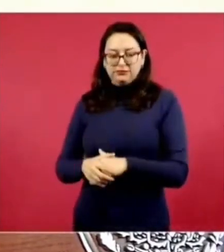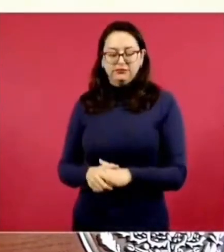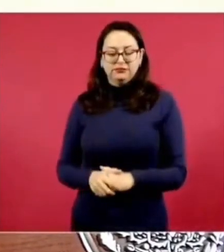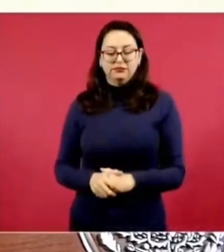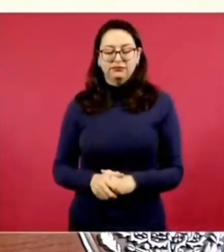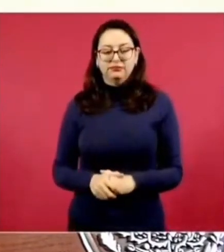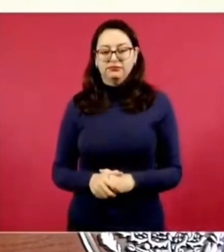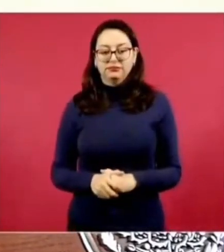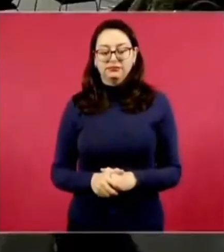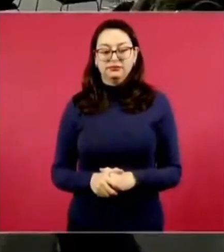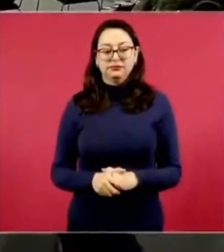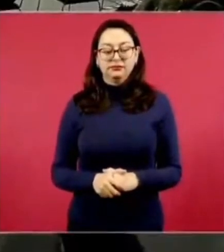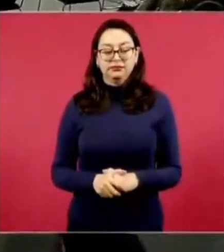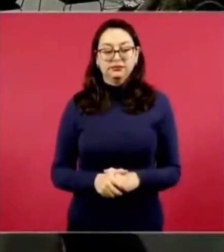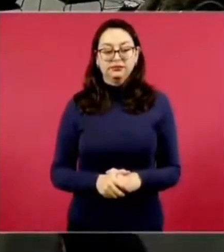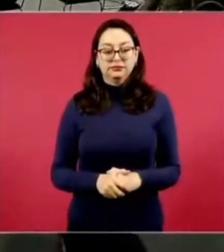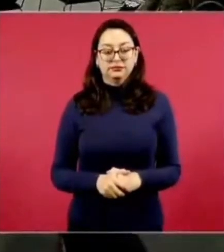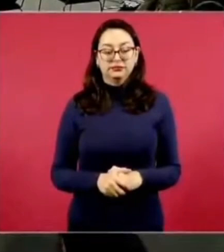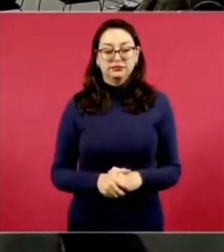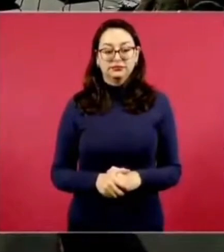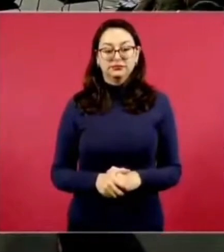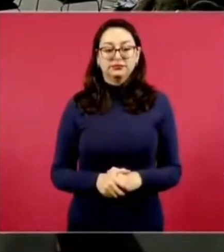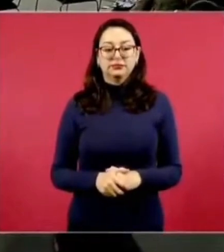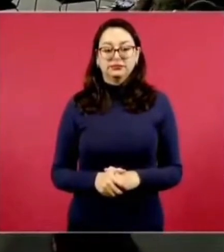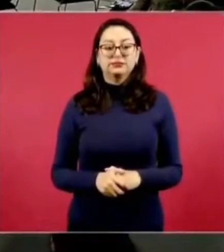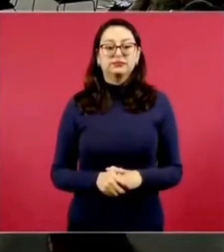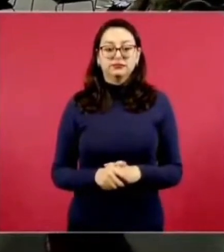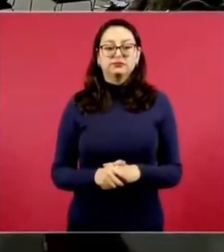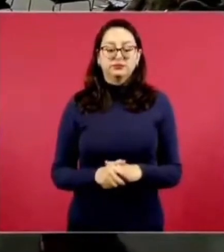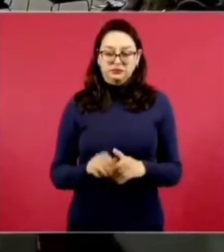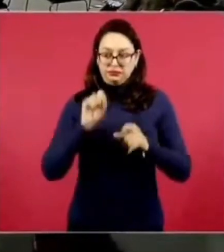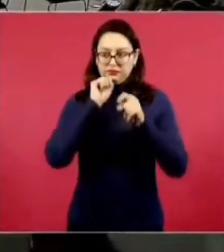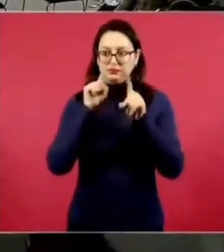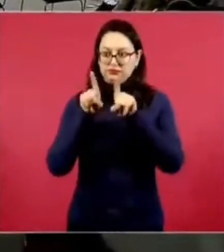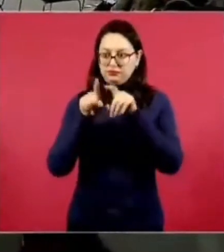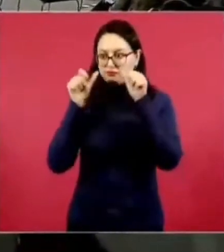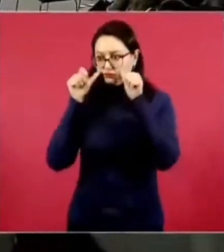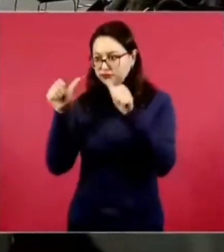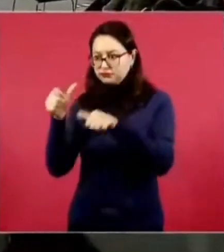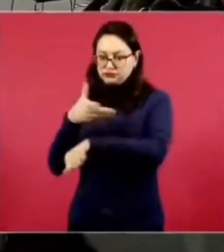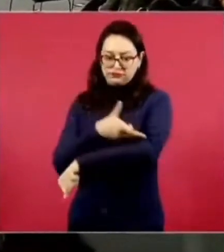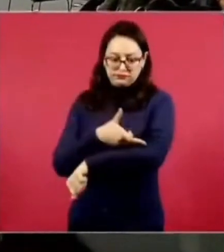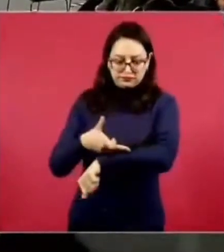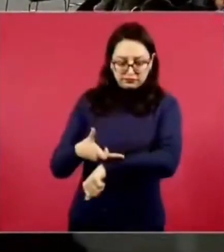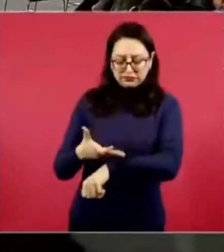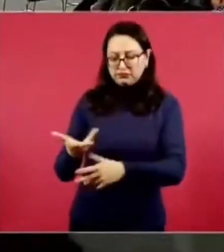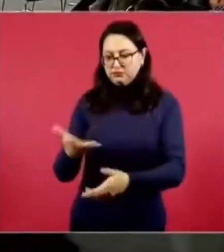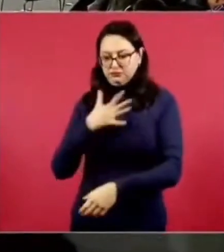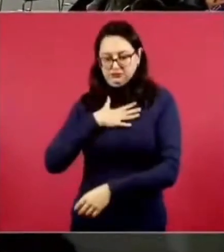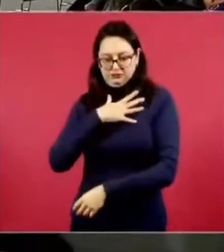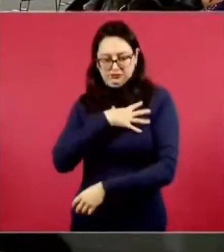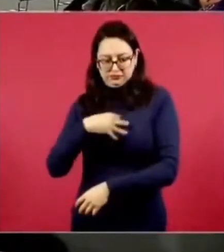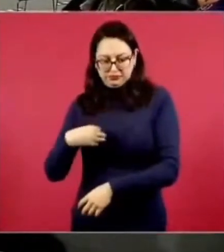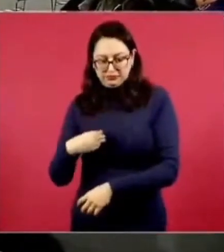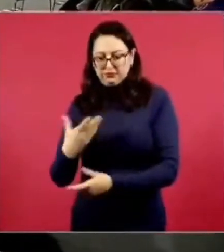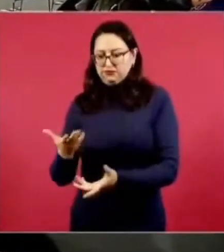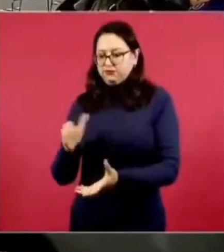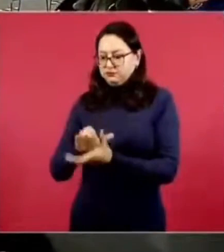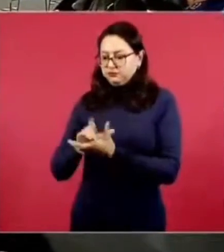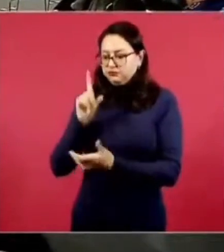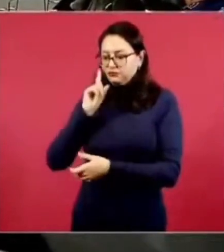los familiares los hijos Beatriz Jesús